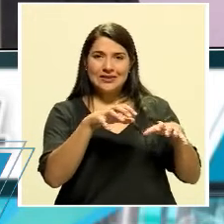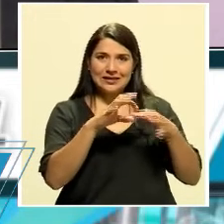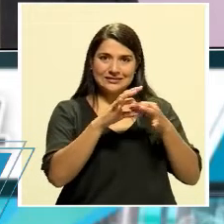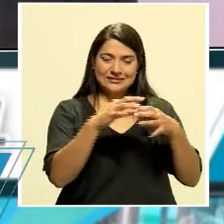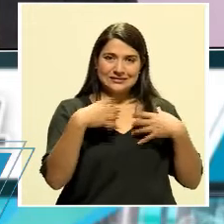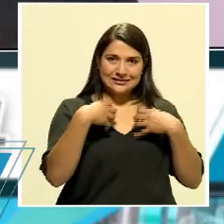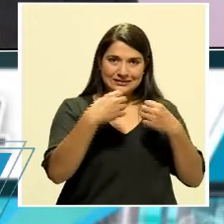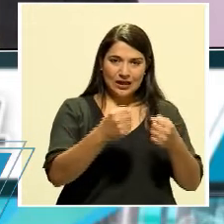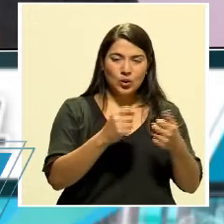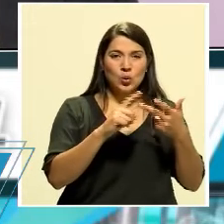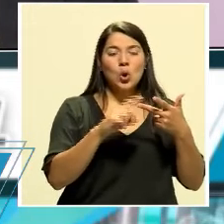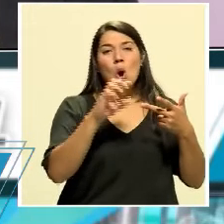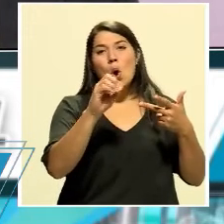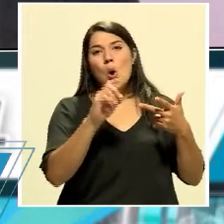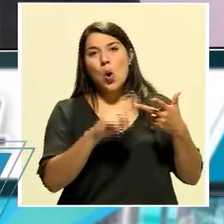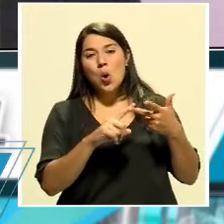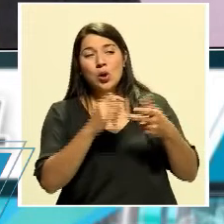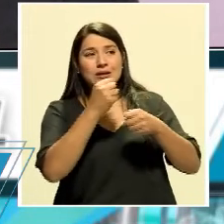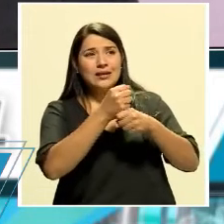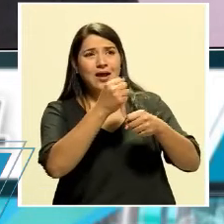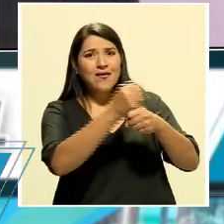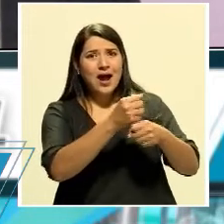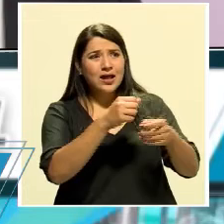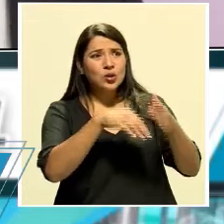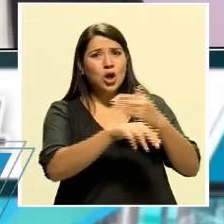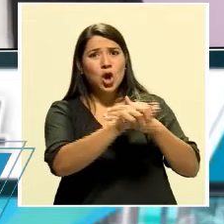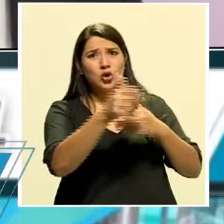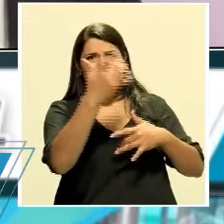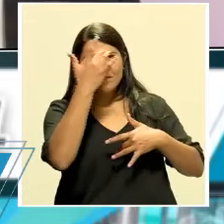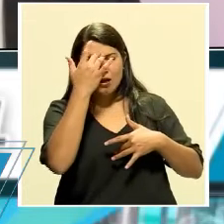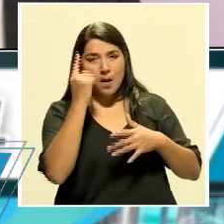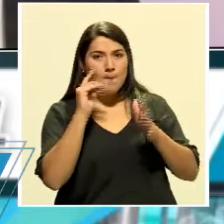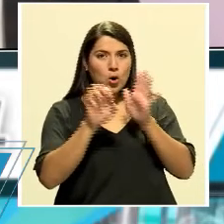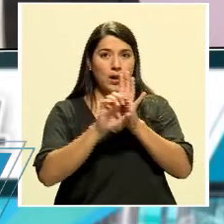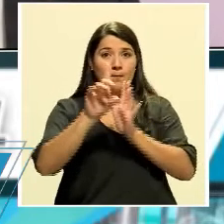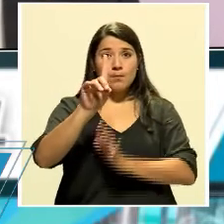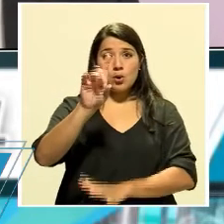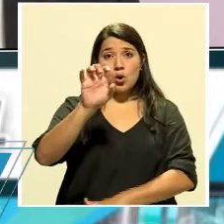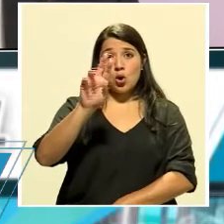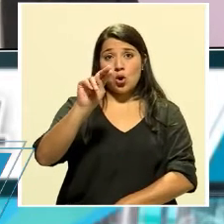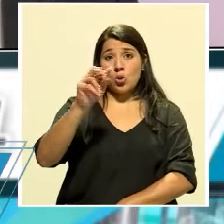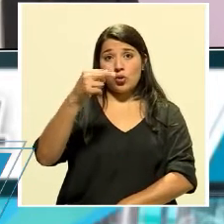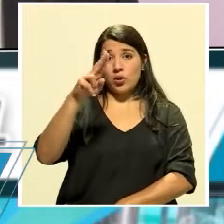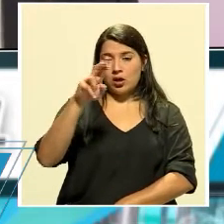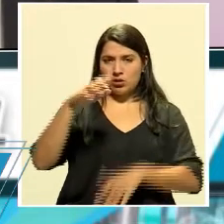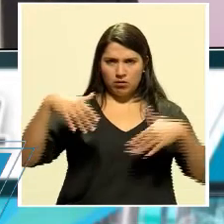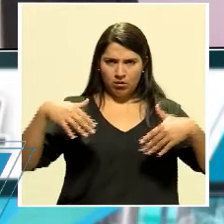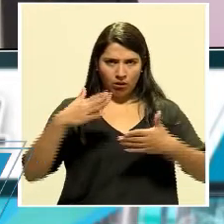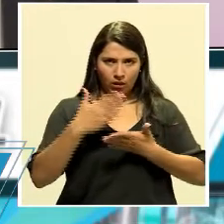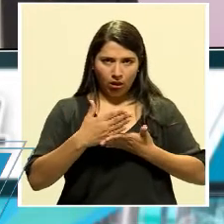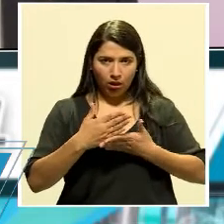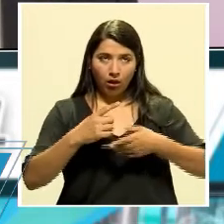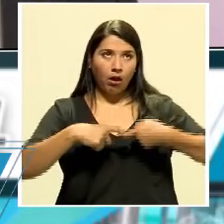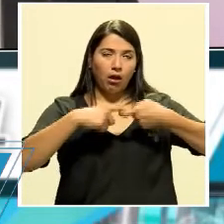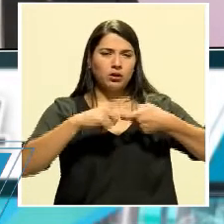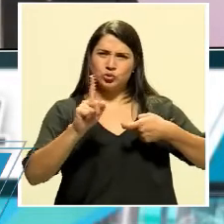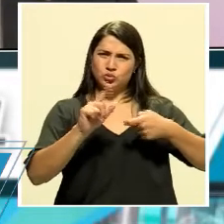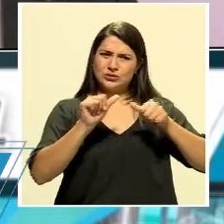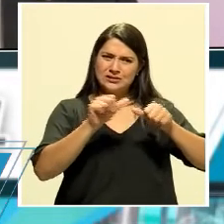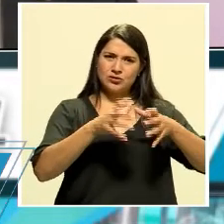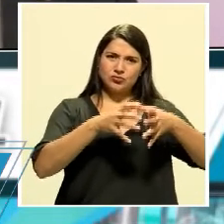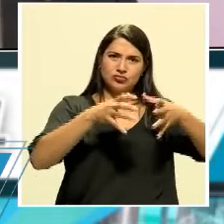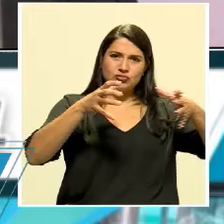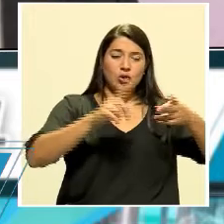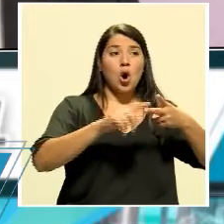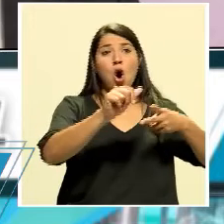de estar trabajando en otras enfermedades, el dengue no es que se ha detenido, el dengue hemos tenido también un aumento de casos y otras enfermedades